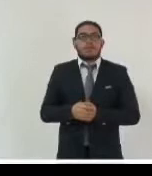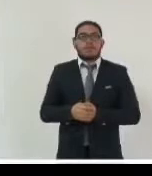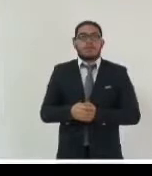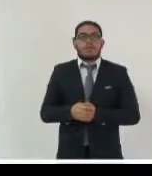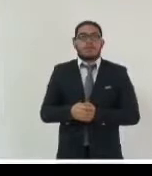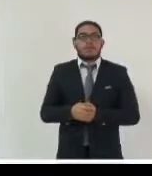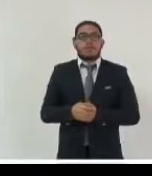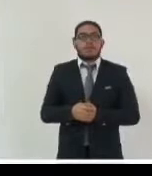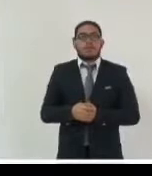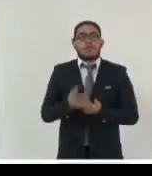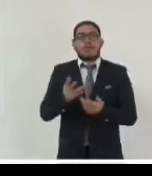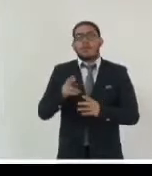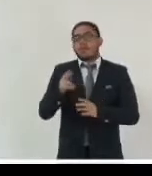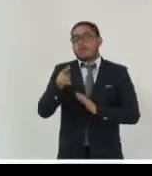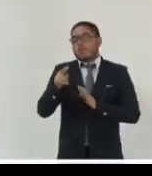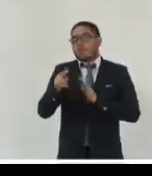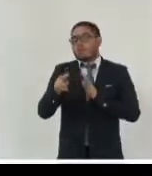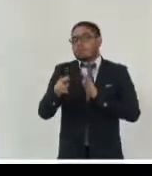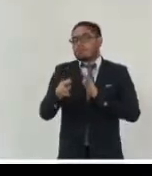la que domina la escena hoy